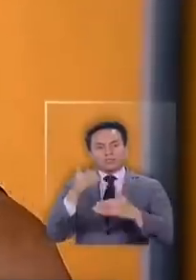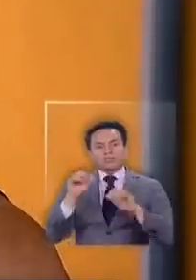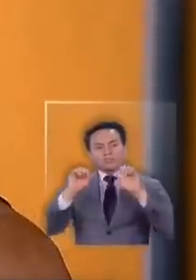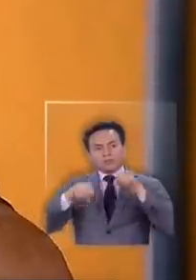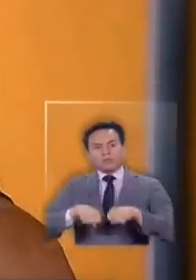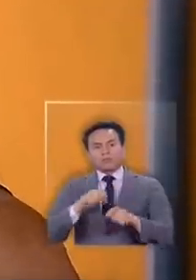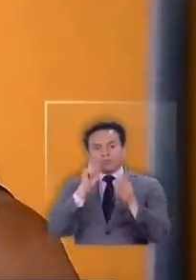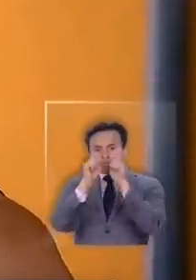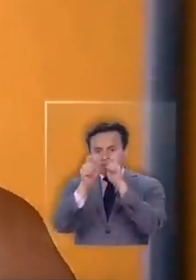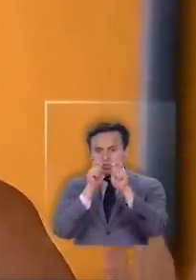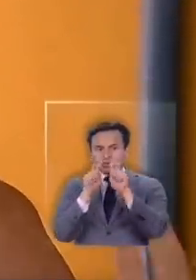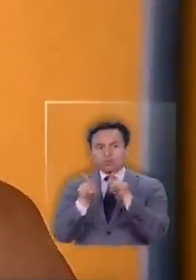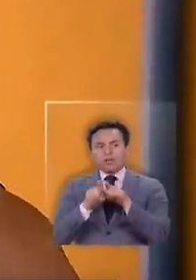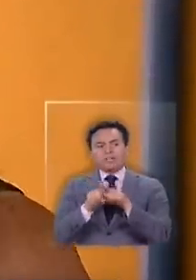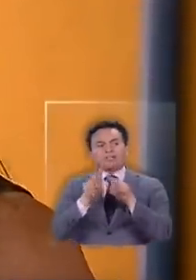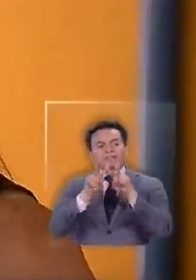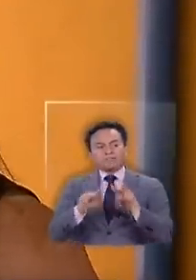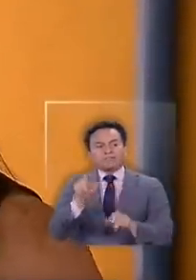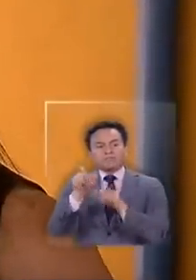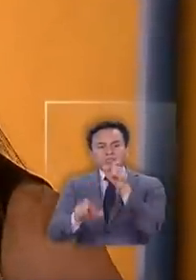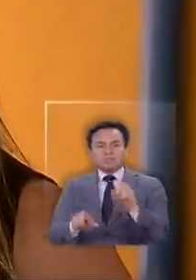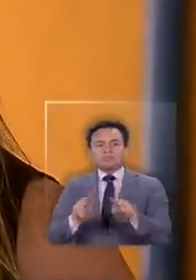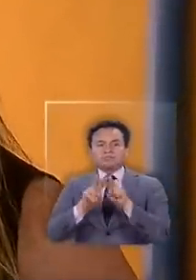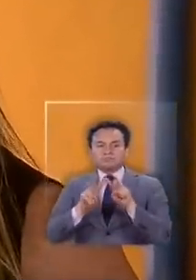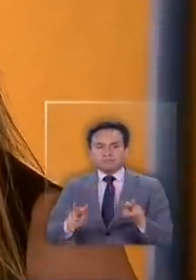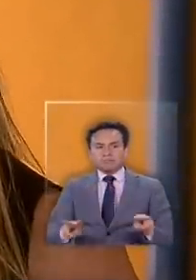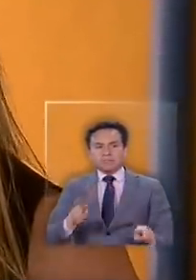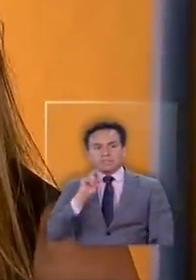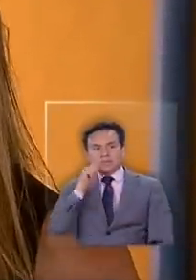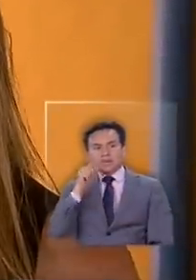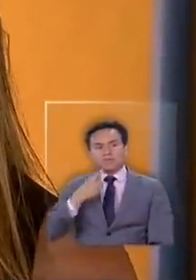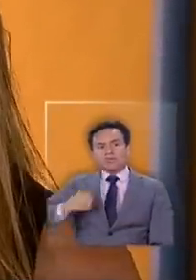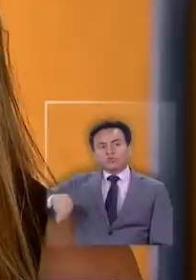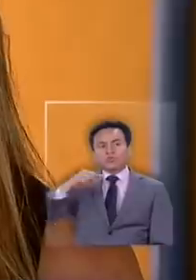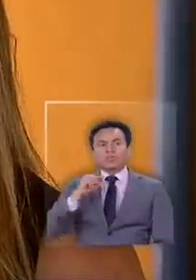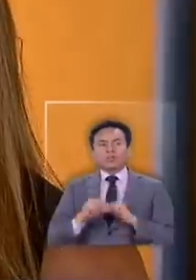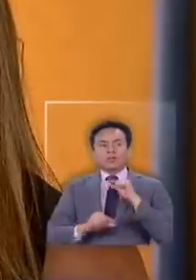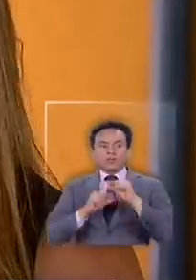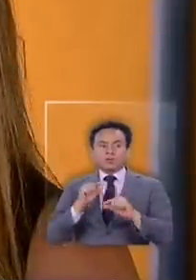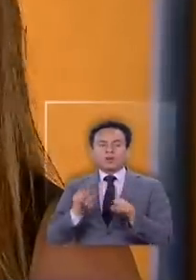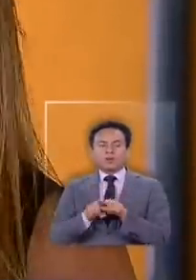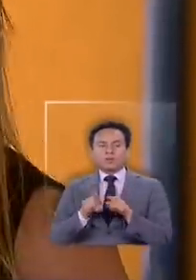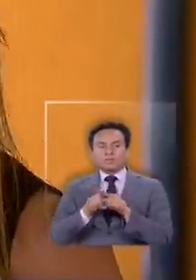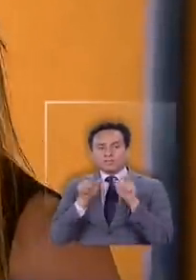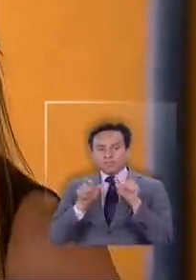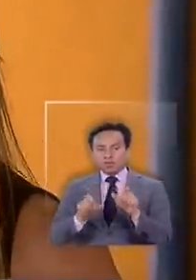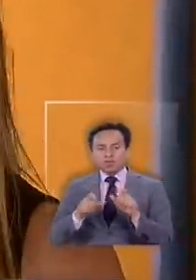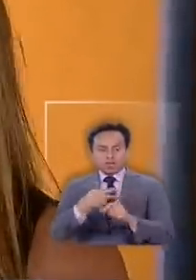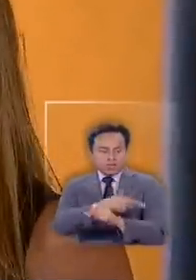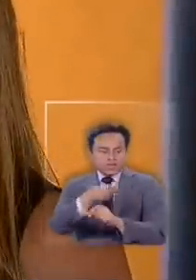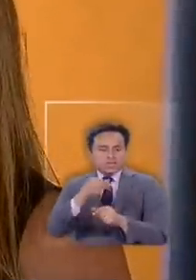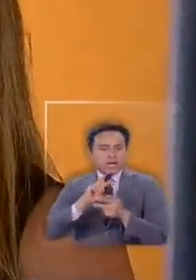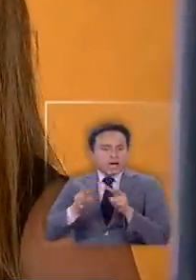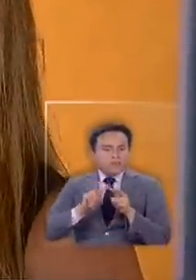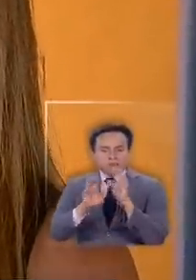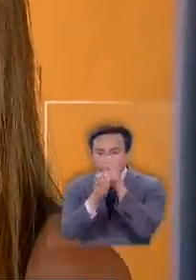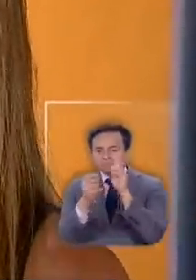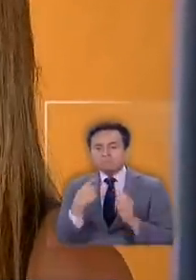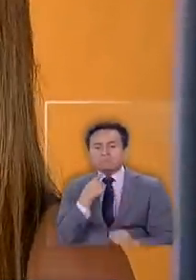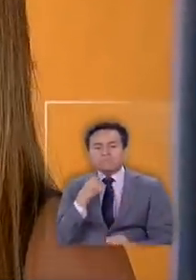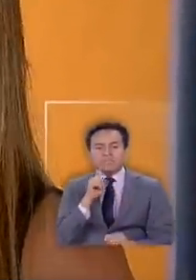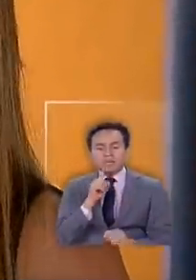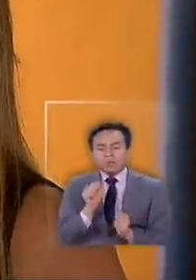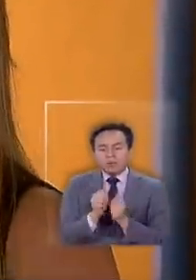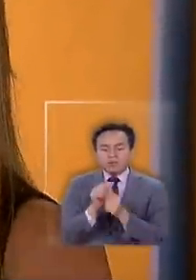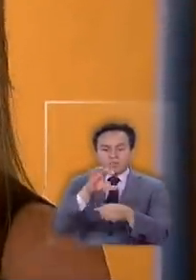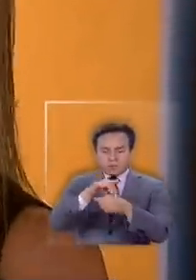asumiendo ciertos riesgos para poder también tranquilizar a la gente. Desde ahí que vamos a llevar nosotros chequeo para aplicación de test, vamos a hacer acompañamiento médico